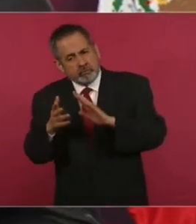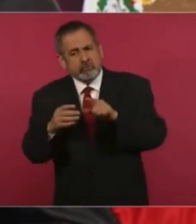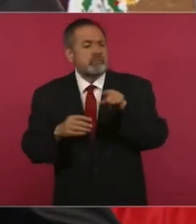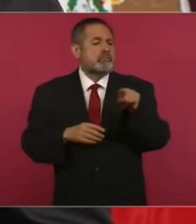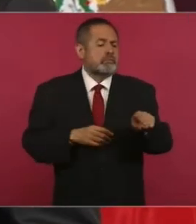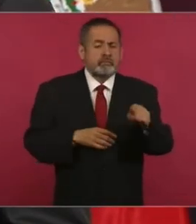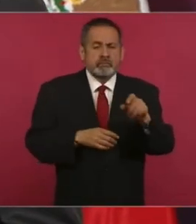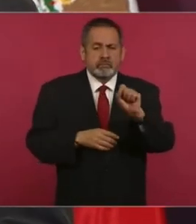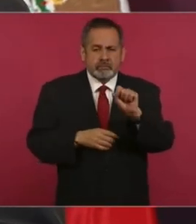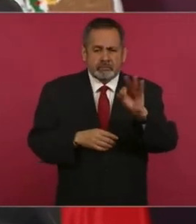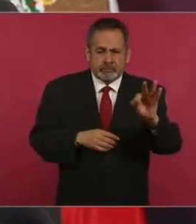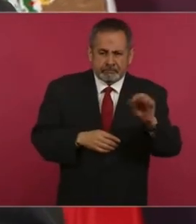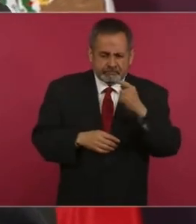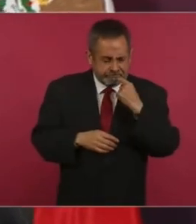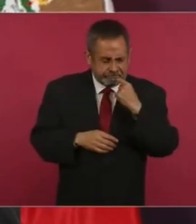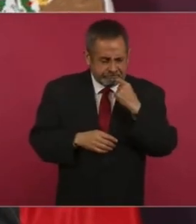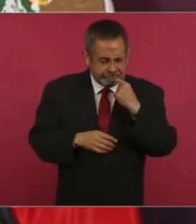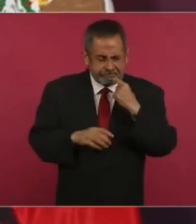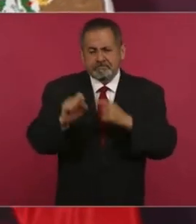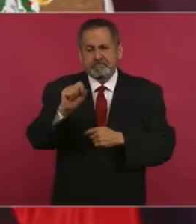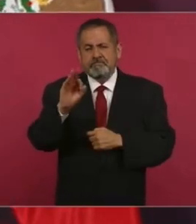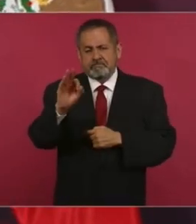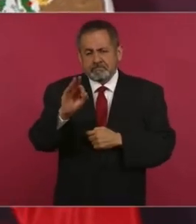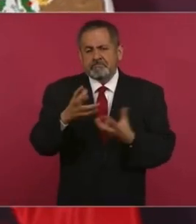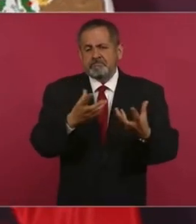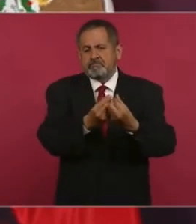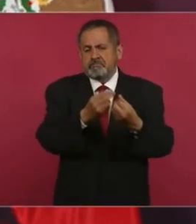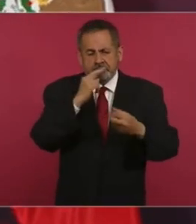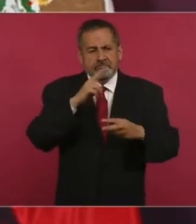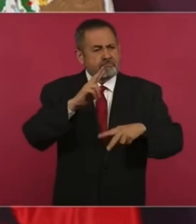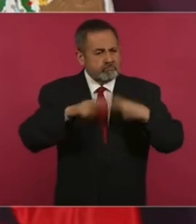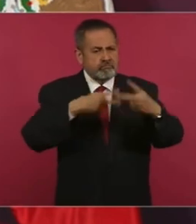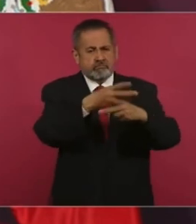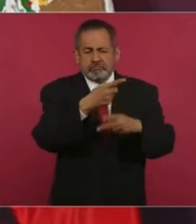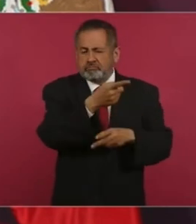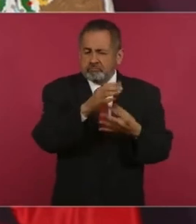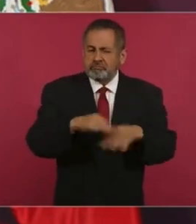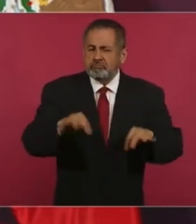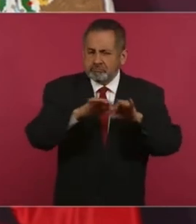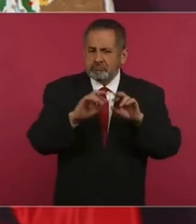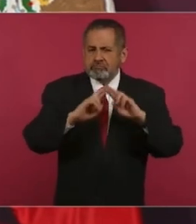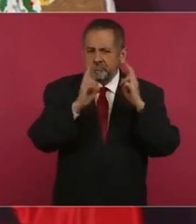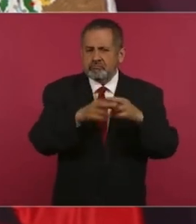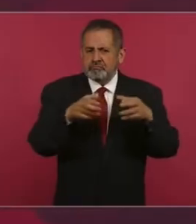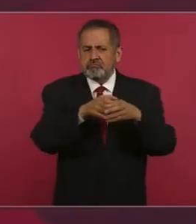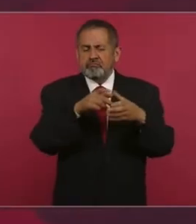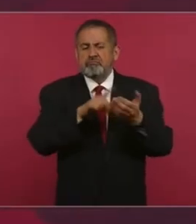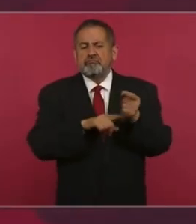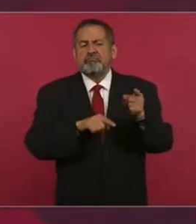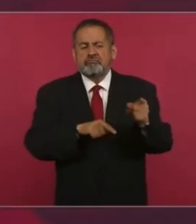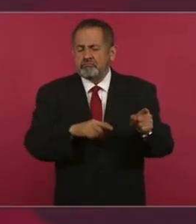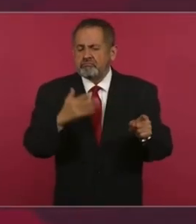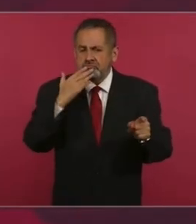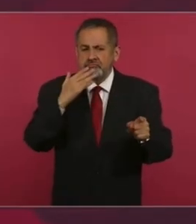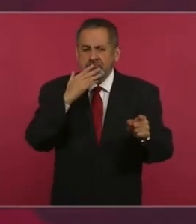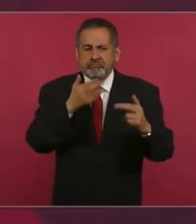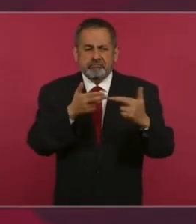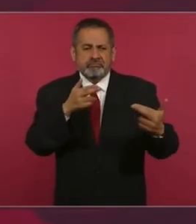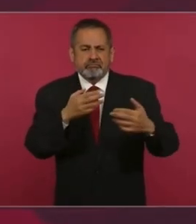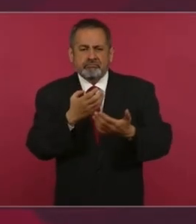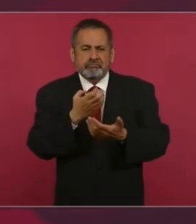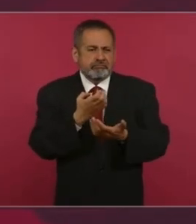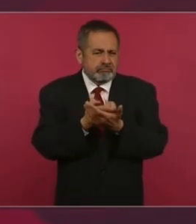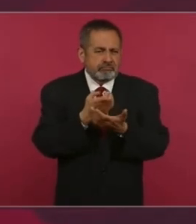y opté por San Francisco, porque es una reunión que nos importa mucho por la relación económica